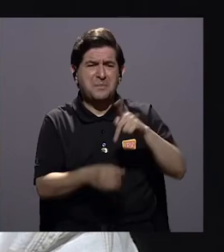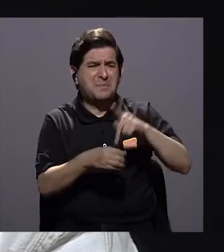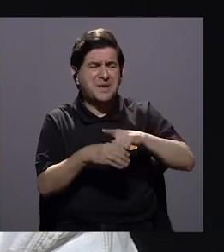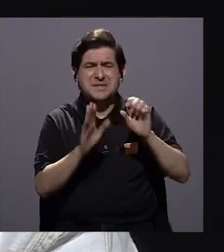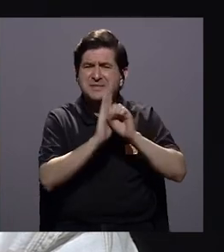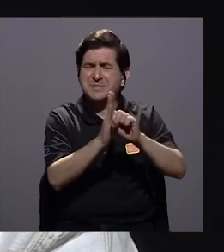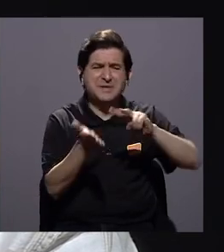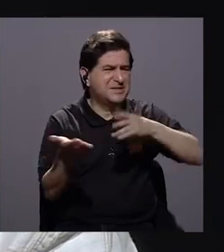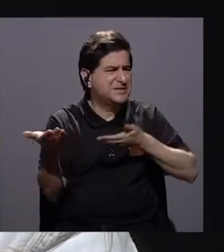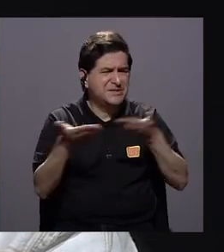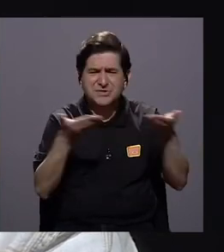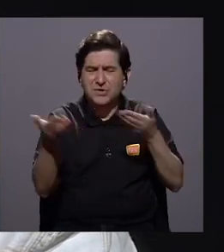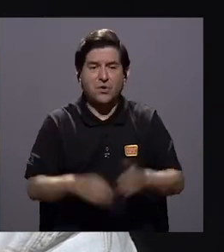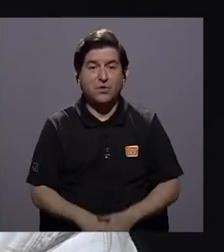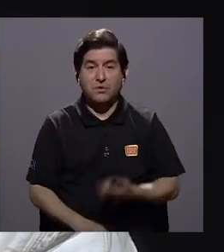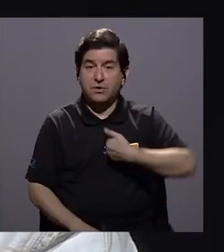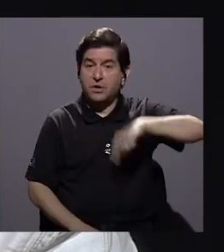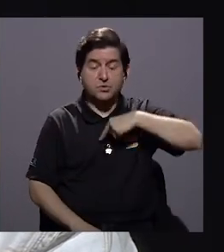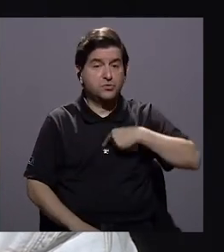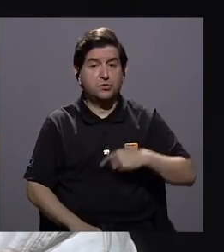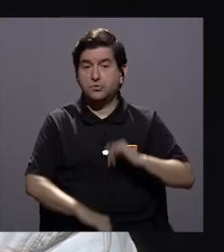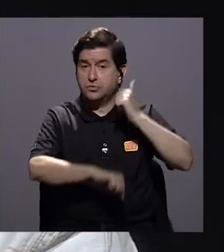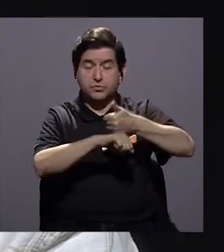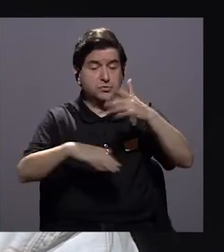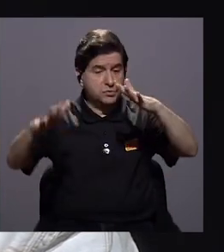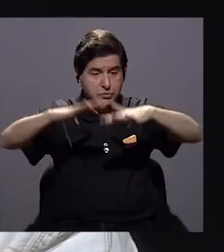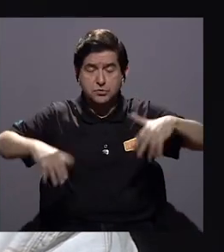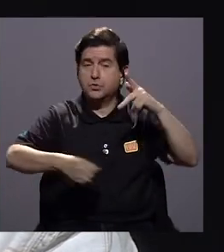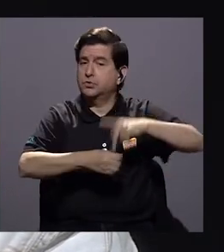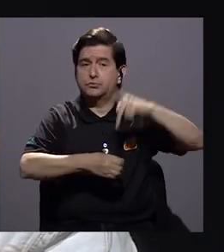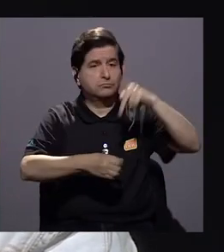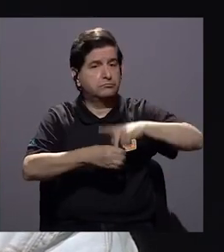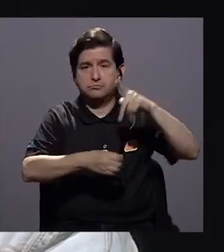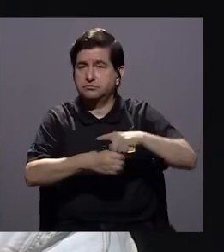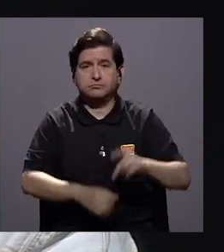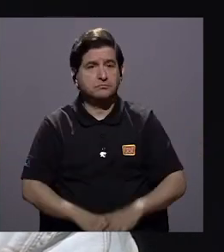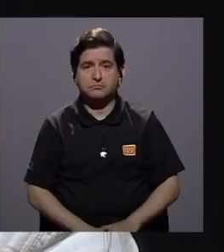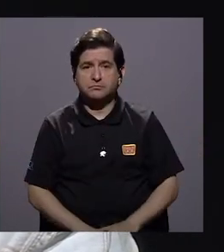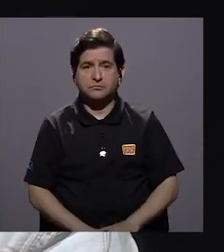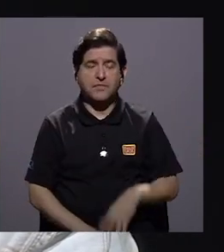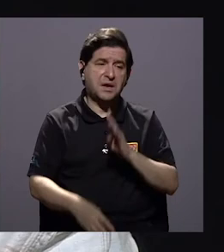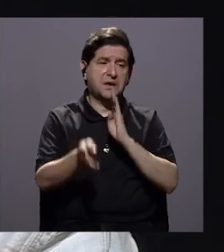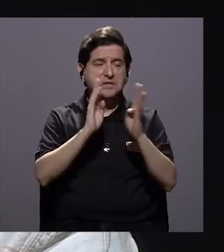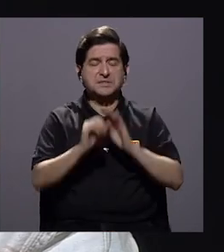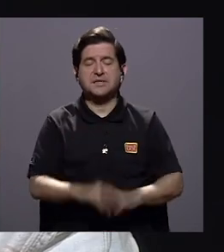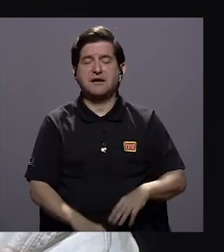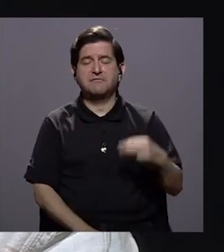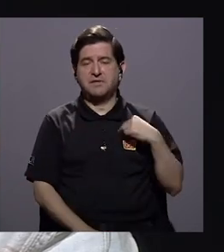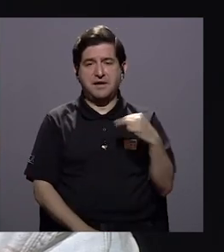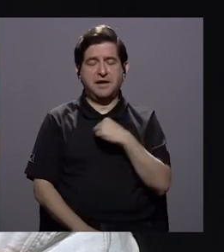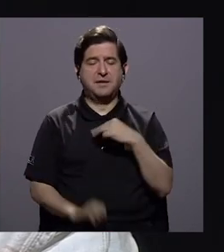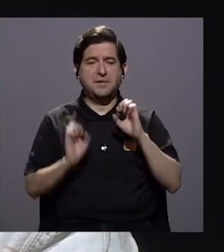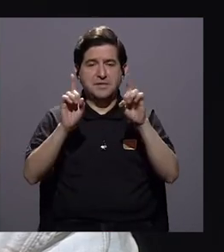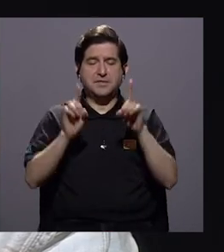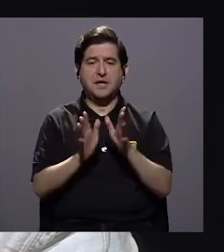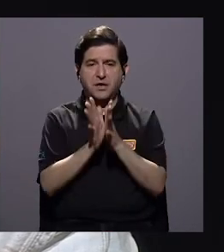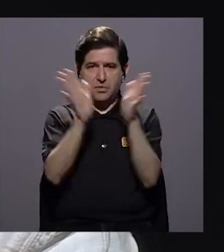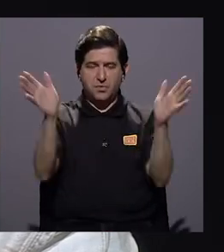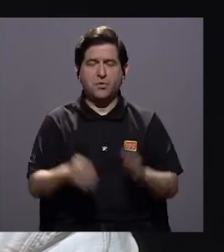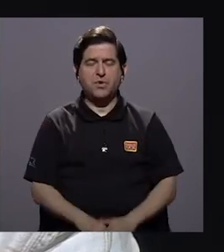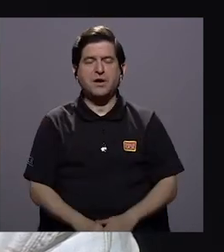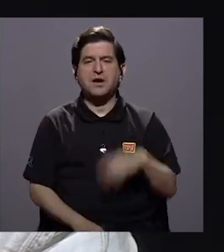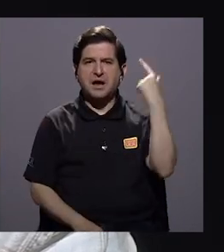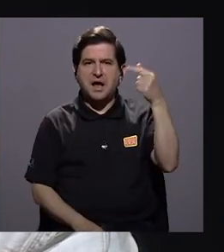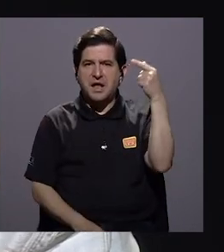haber una participación real y no hemos creado los espacios de participación, porque se habla en el MEP de los gobiernos estudiantiles,